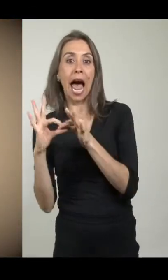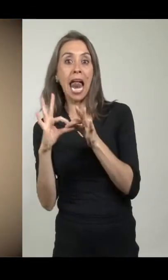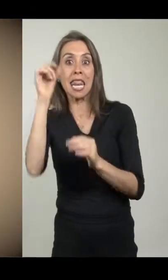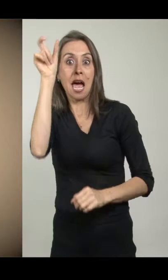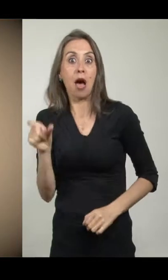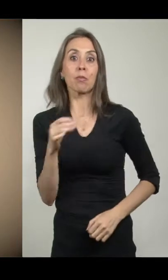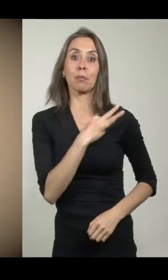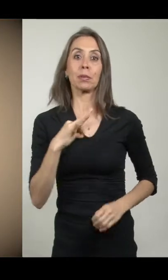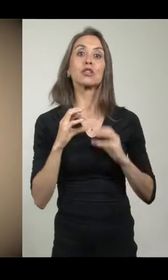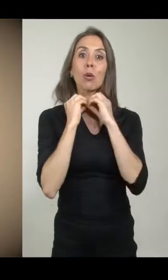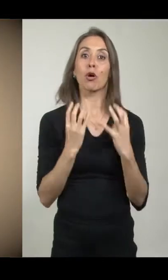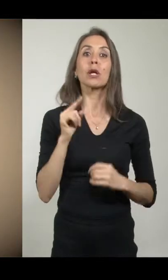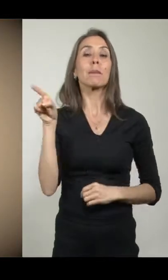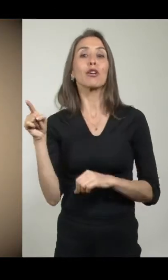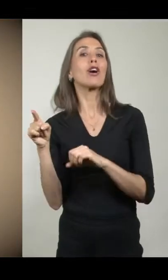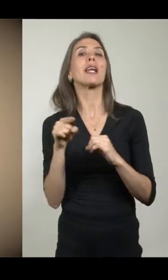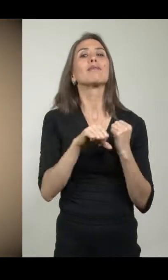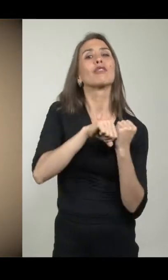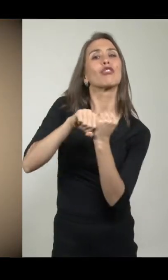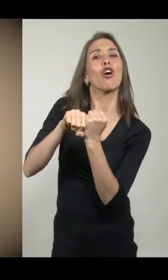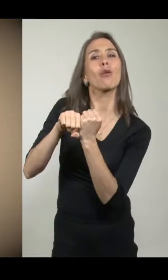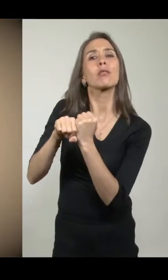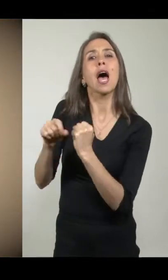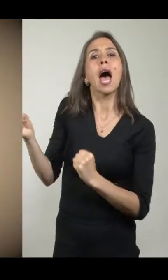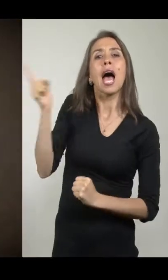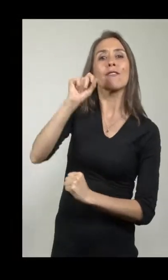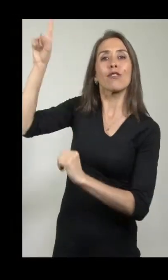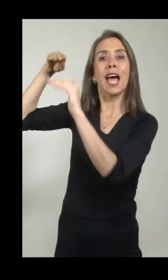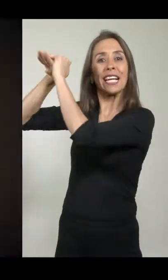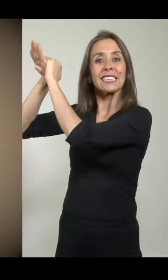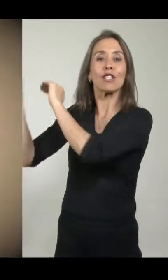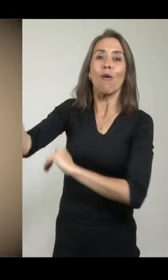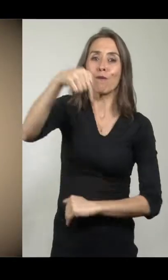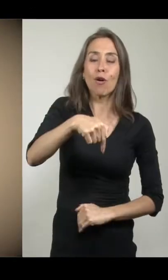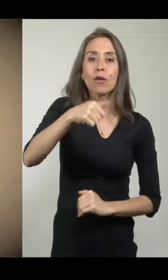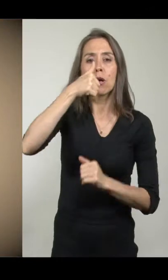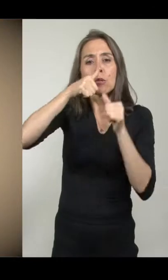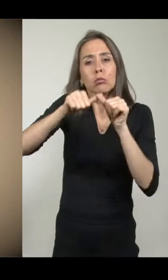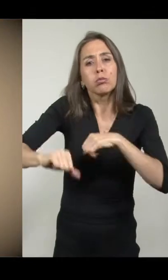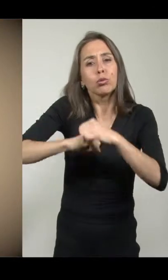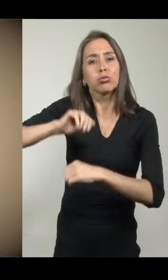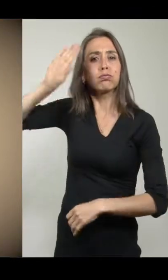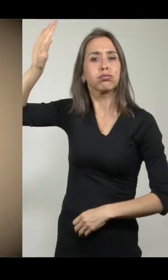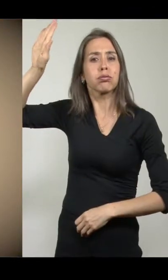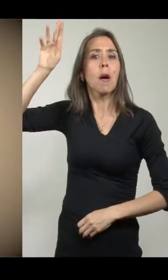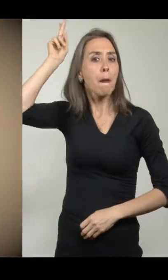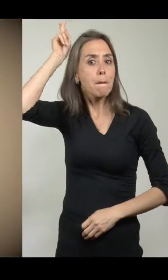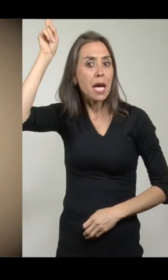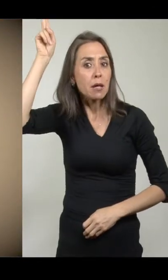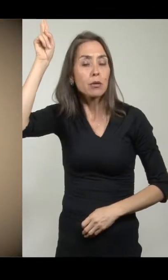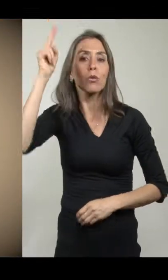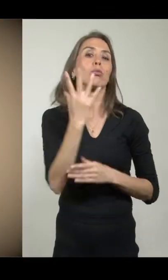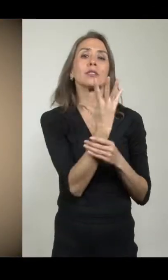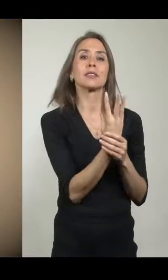Portales, pero esto era contrario al regreso del exilio del prócer. Su larga permanencia en tierras peruanas terminó